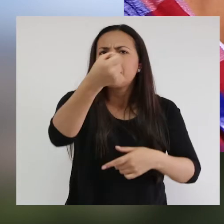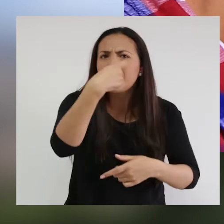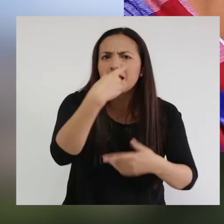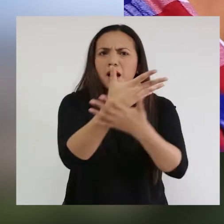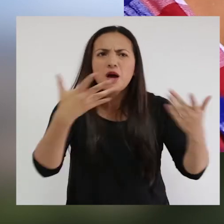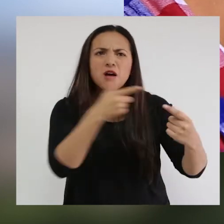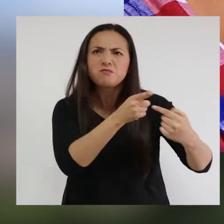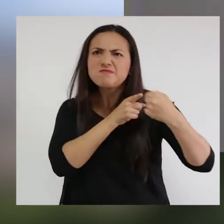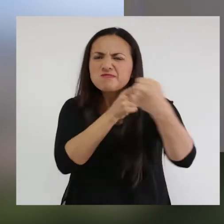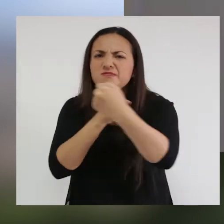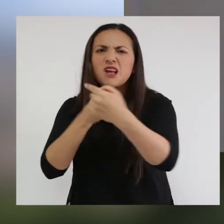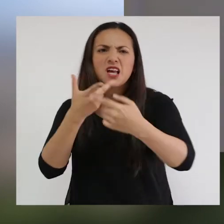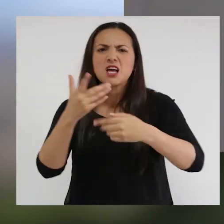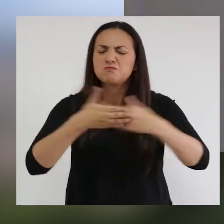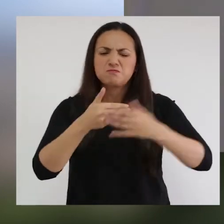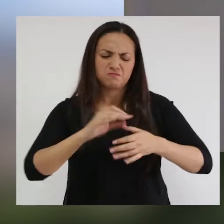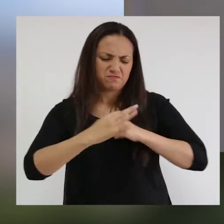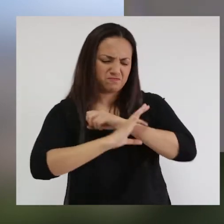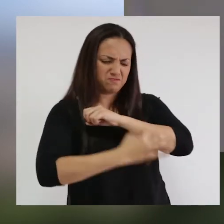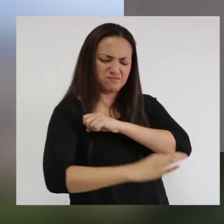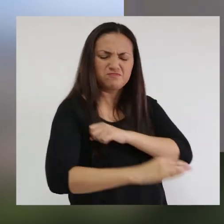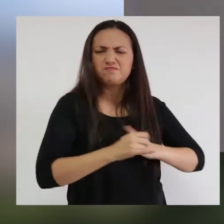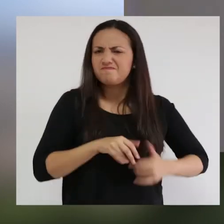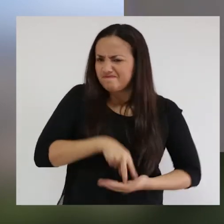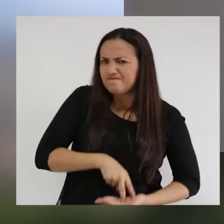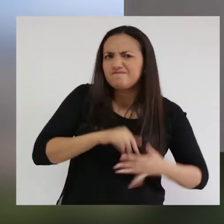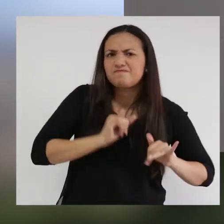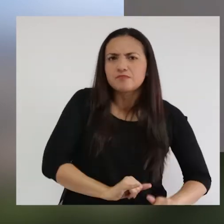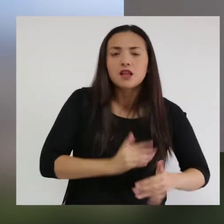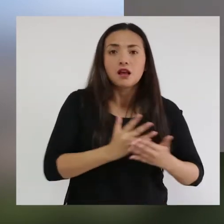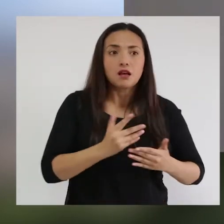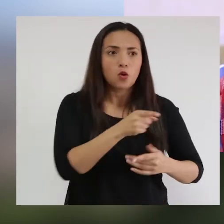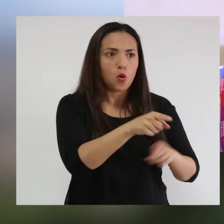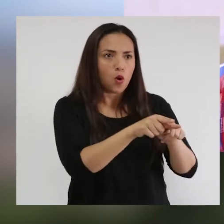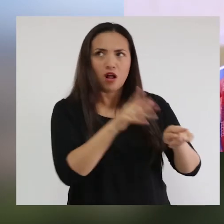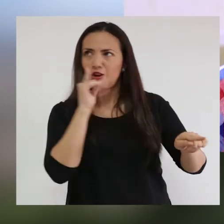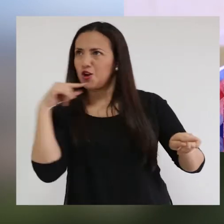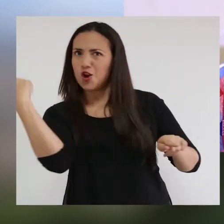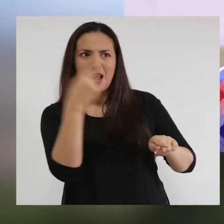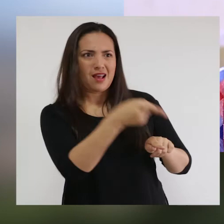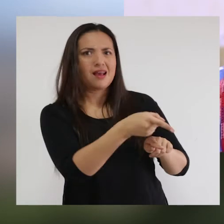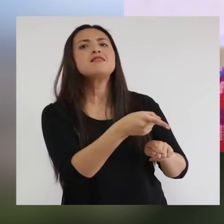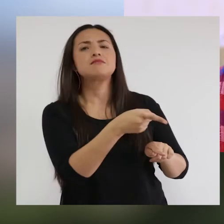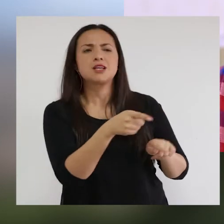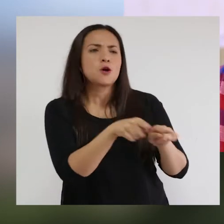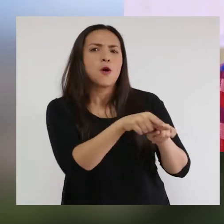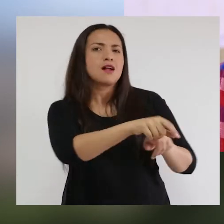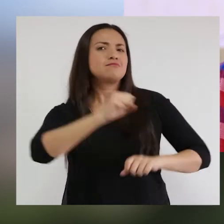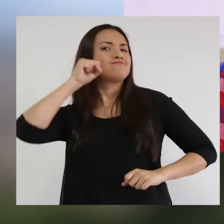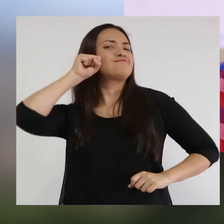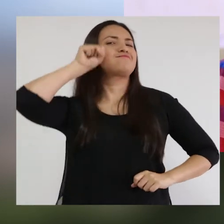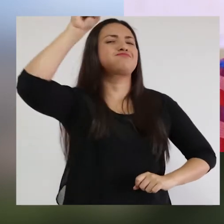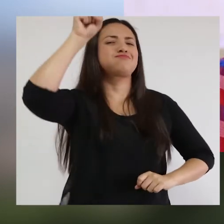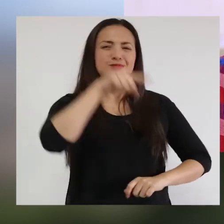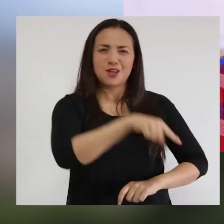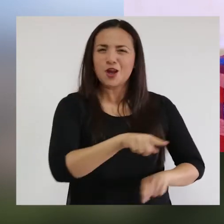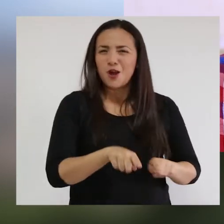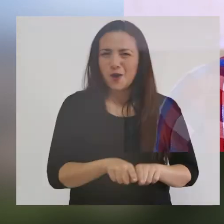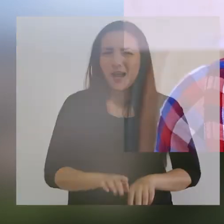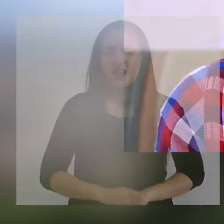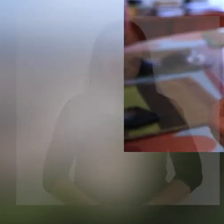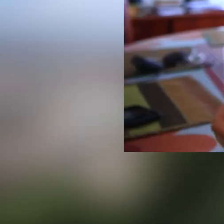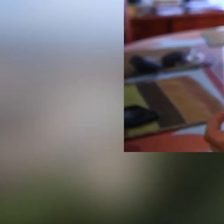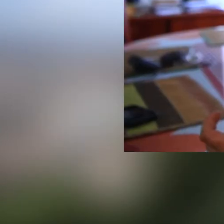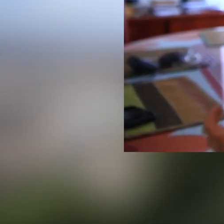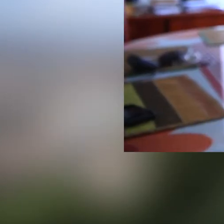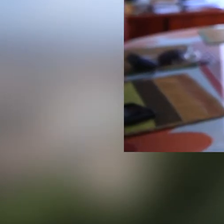es. Cuestión de ir a buscar los medicamentos, de pelear, de encadenarse. De hacer muchas cosas que ninguno hace. Para mí él es como